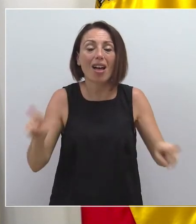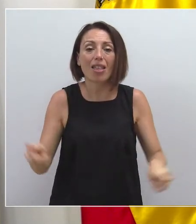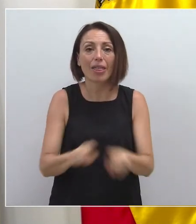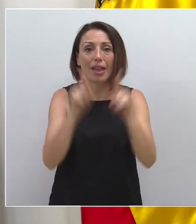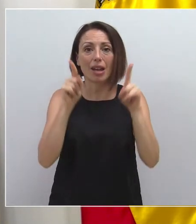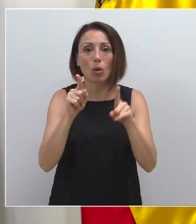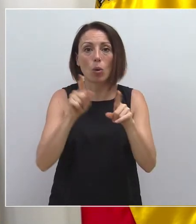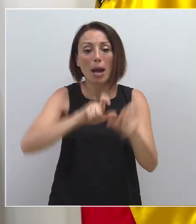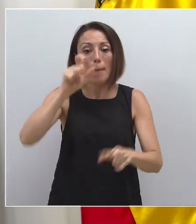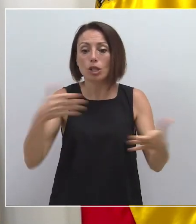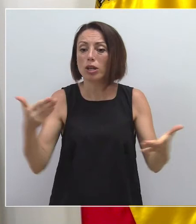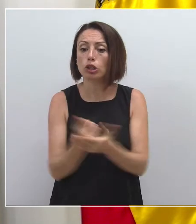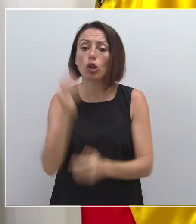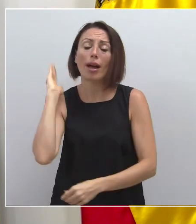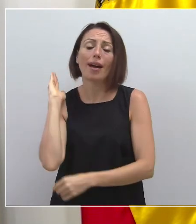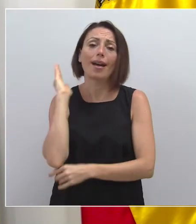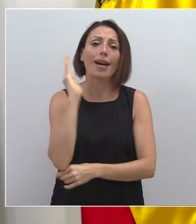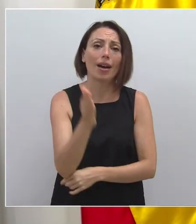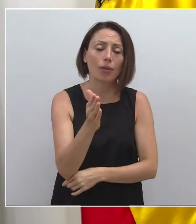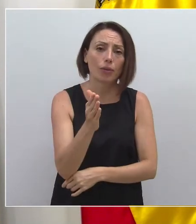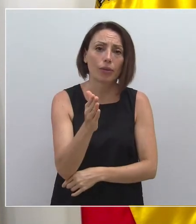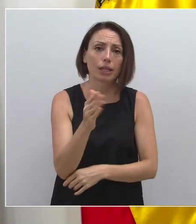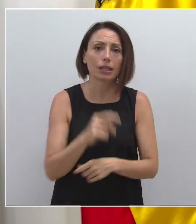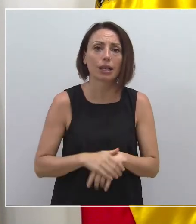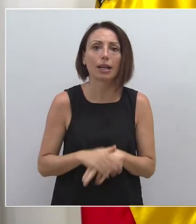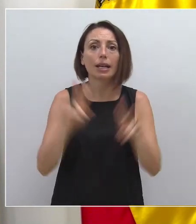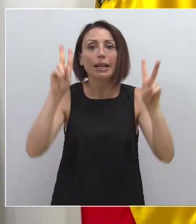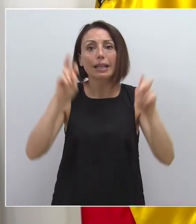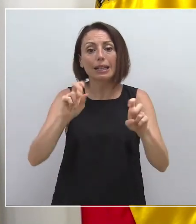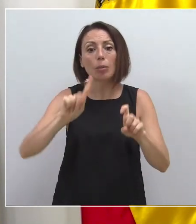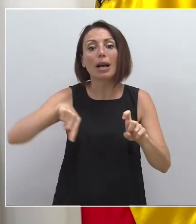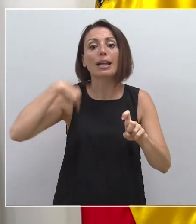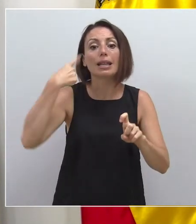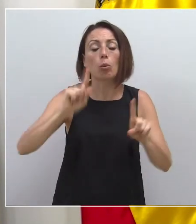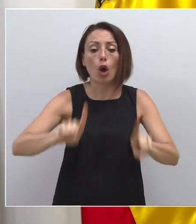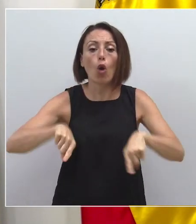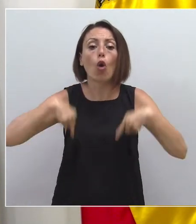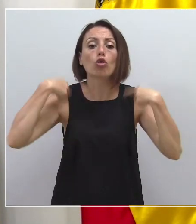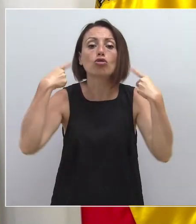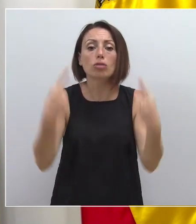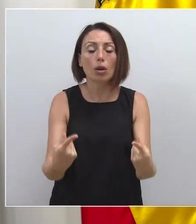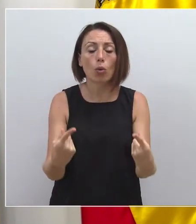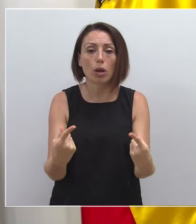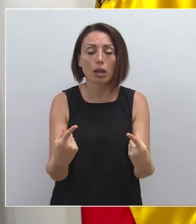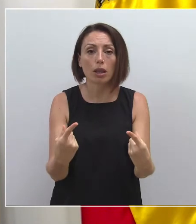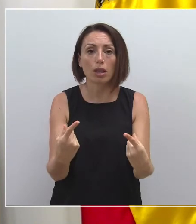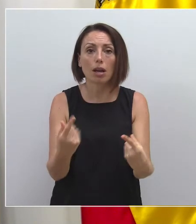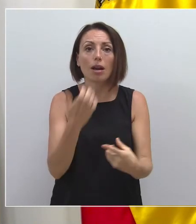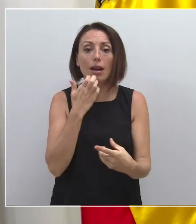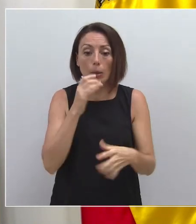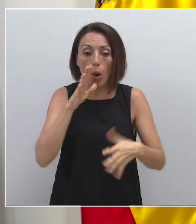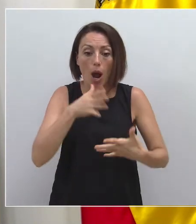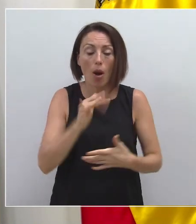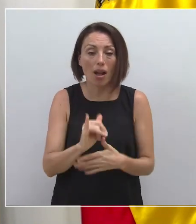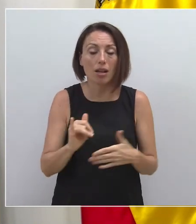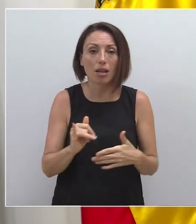virus afecta a todas las personas y que la severidad de los cuadros que produce puede desembocar, como tenemos el ejemplo en estos momentos,